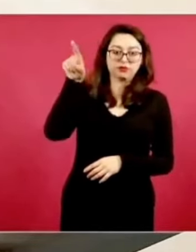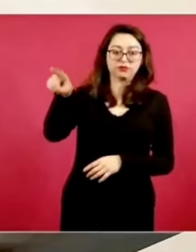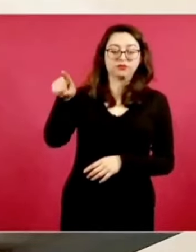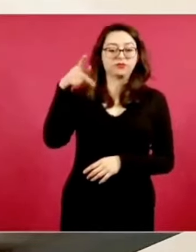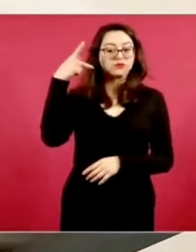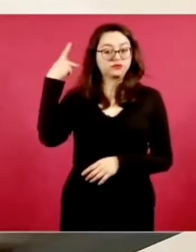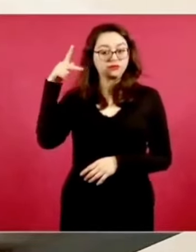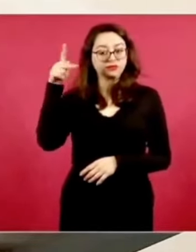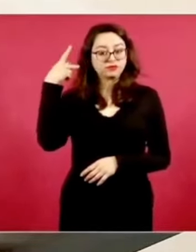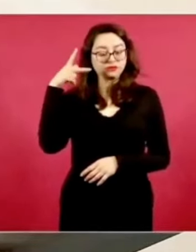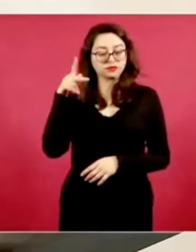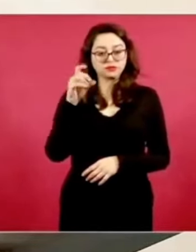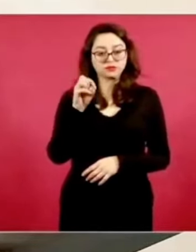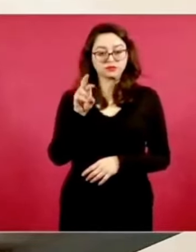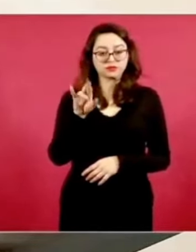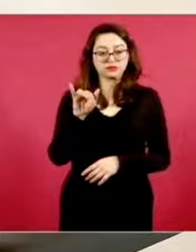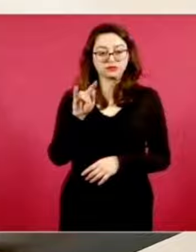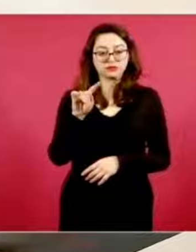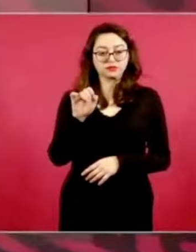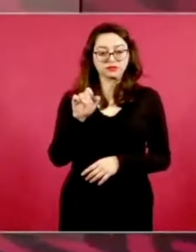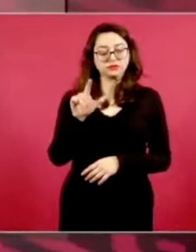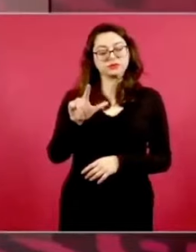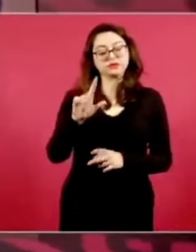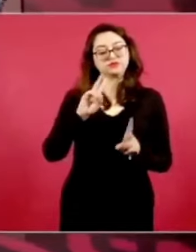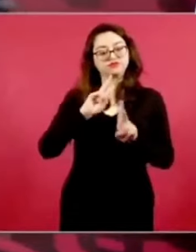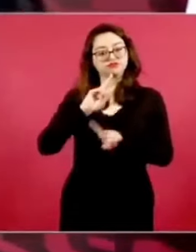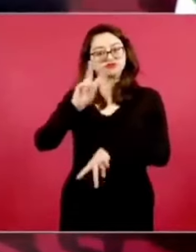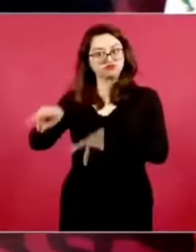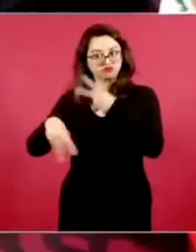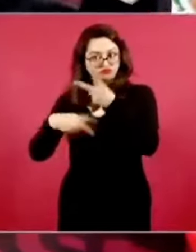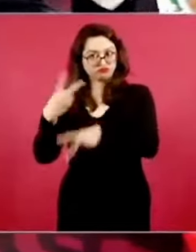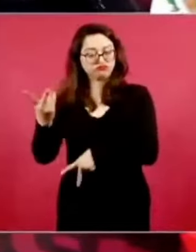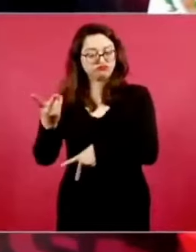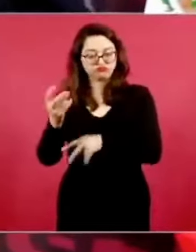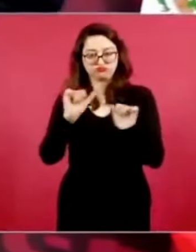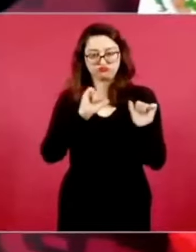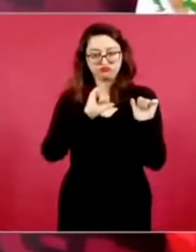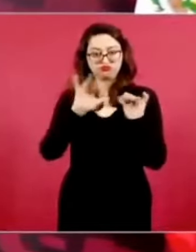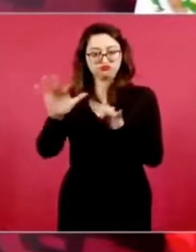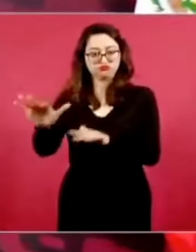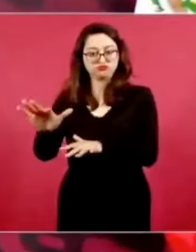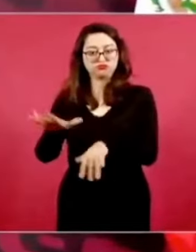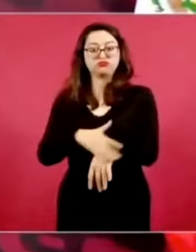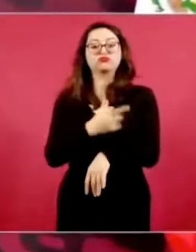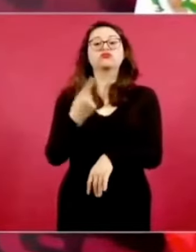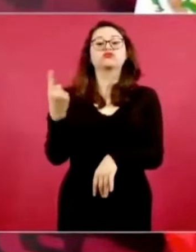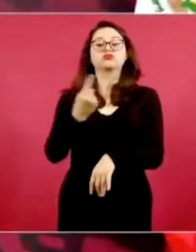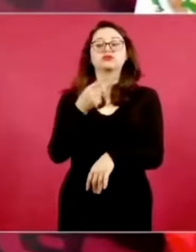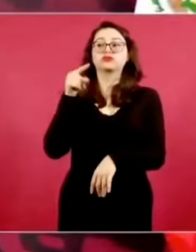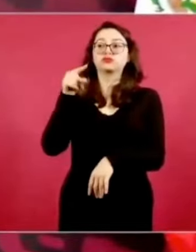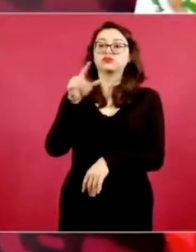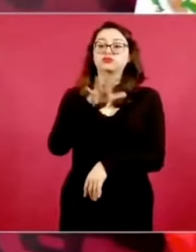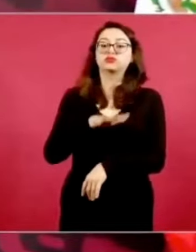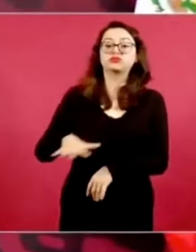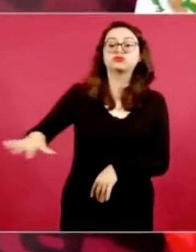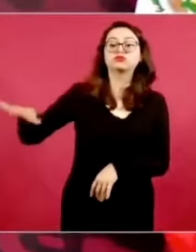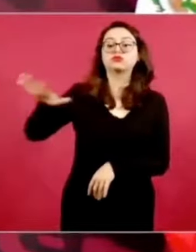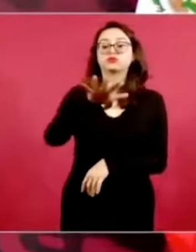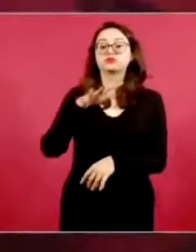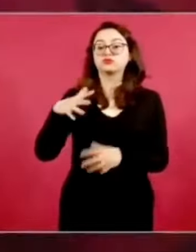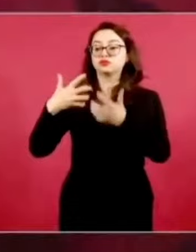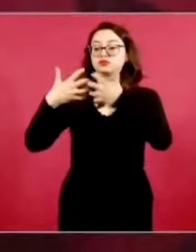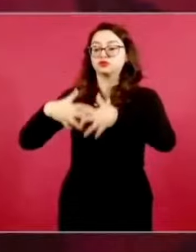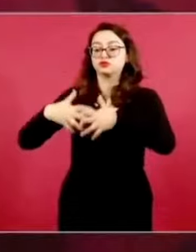Puebla, porque ya se terminó todo el complejo de la industria